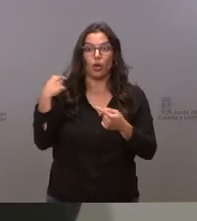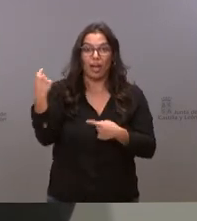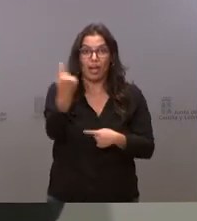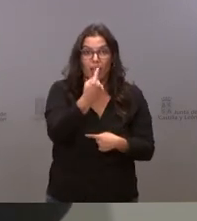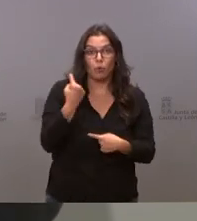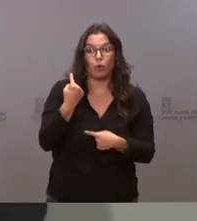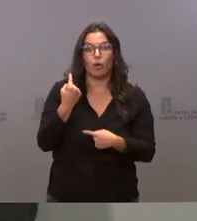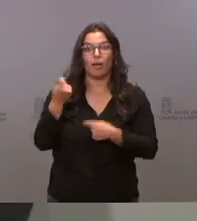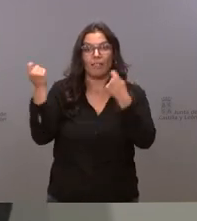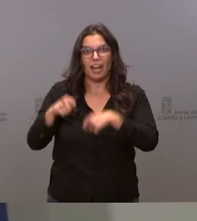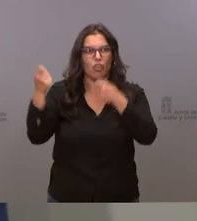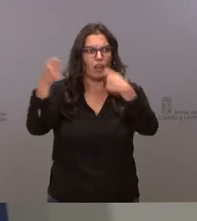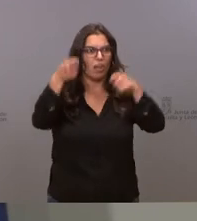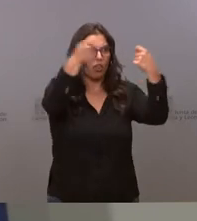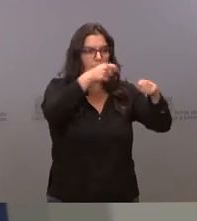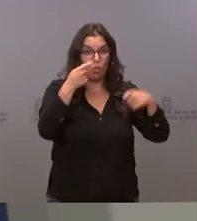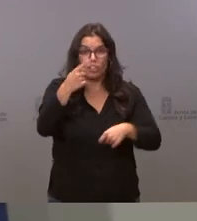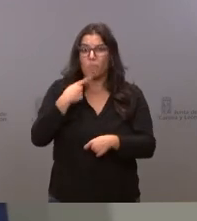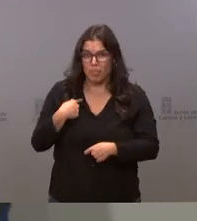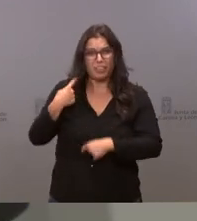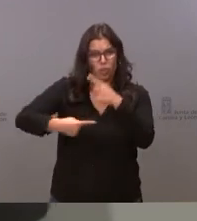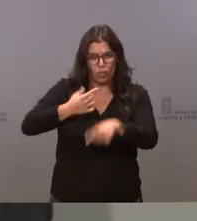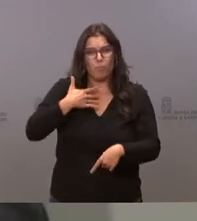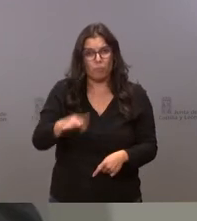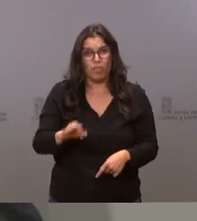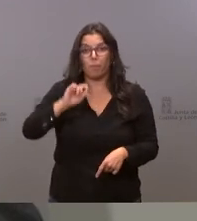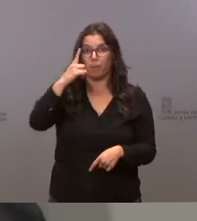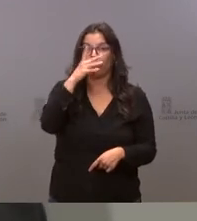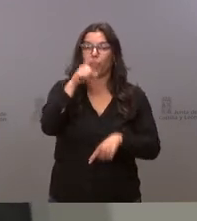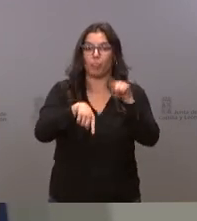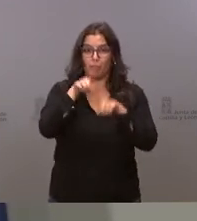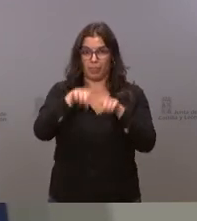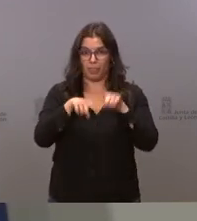a poder hacer esa foto primero porque la frecuentación